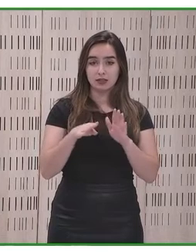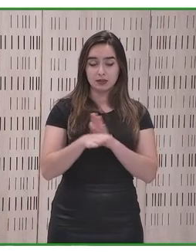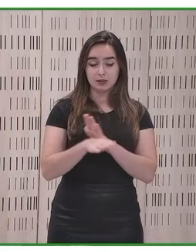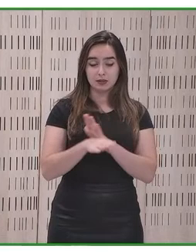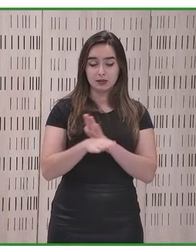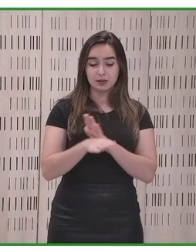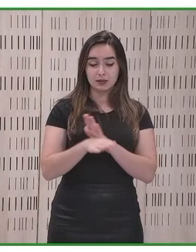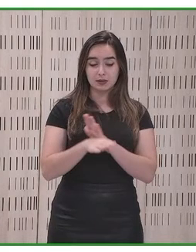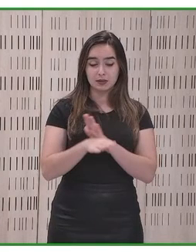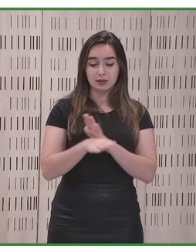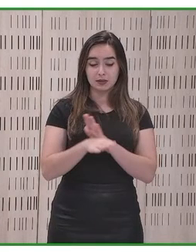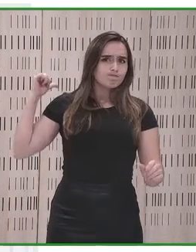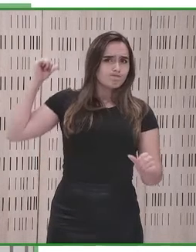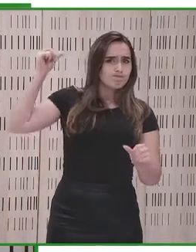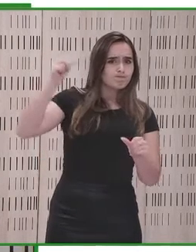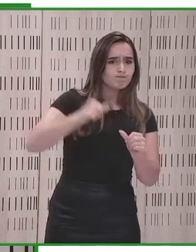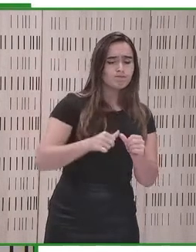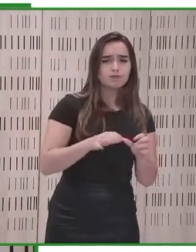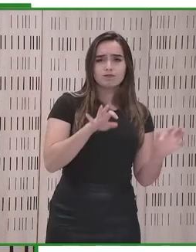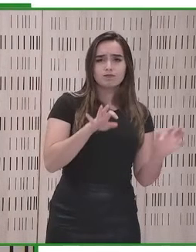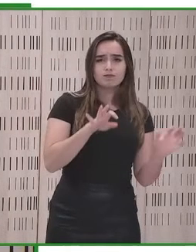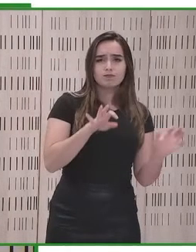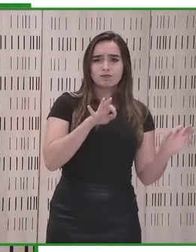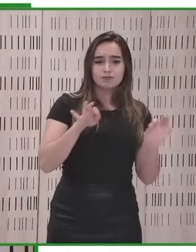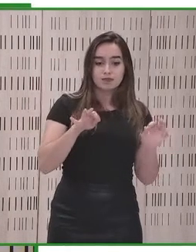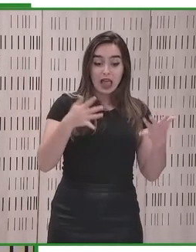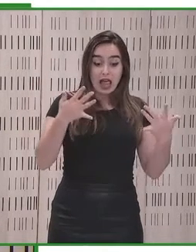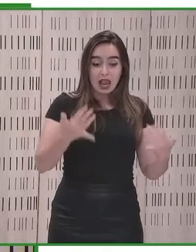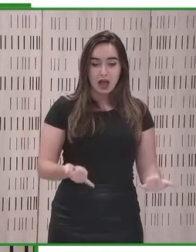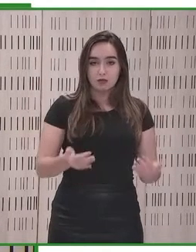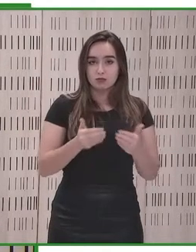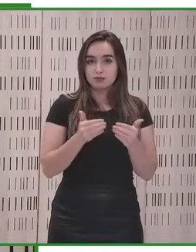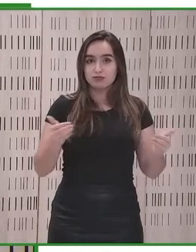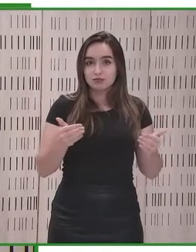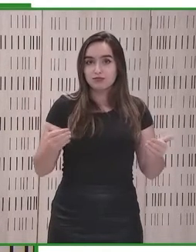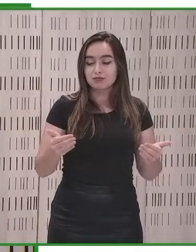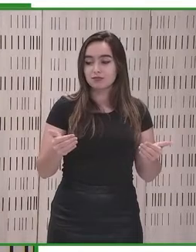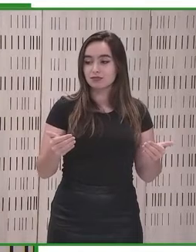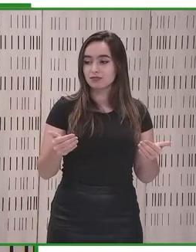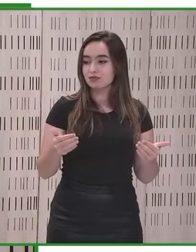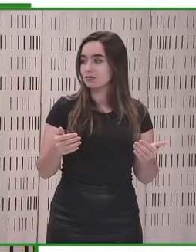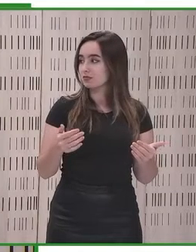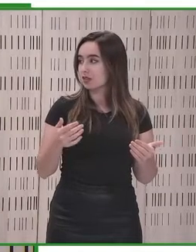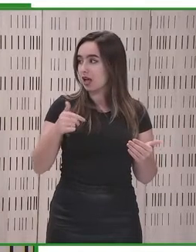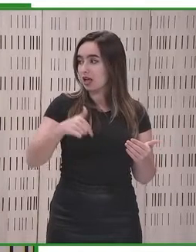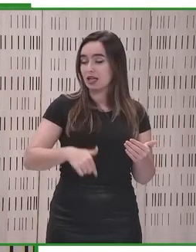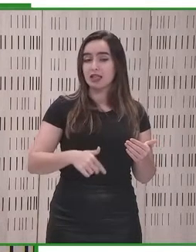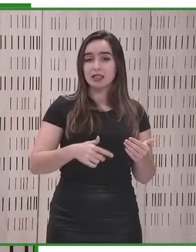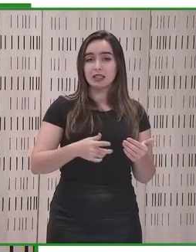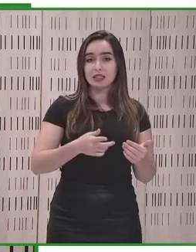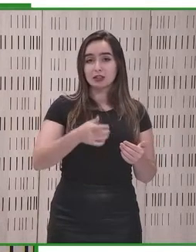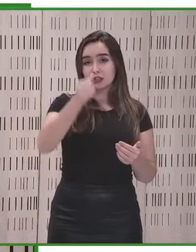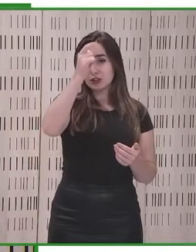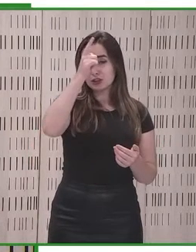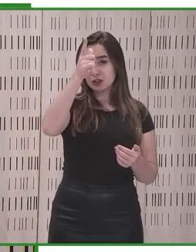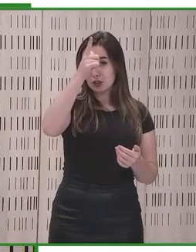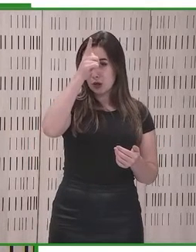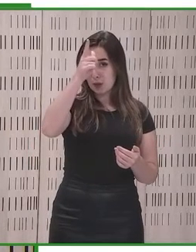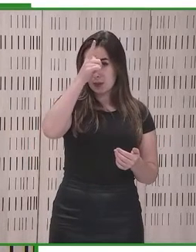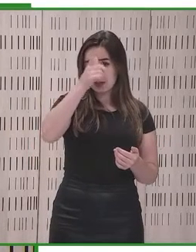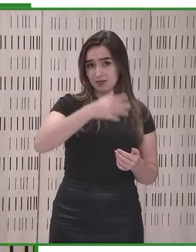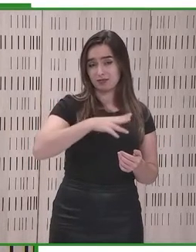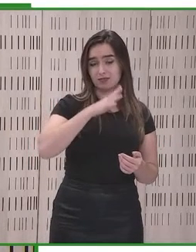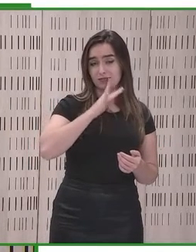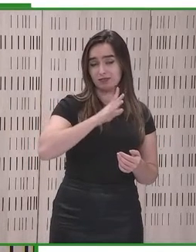Hay mucha gente que está trabajando en el exterior, está teniendo lugar eventos en lugares donde se